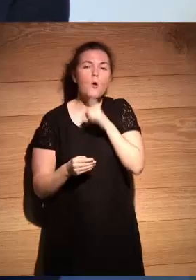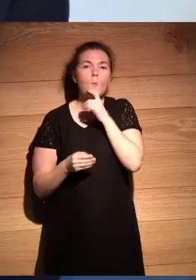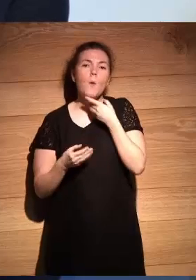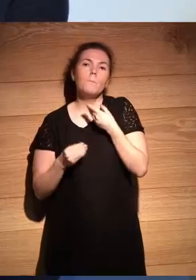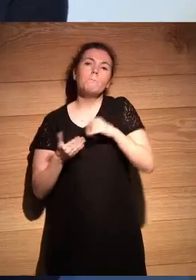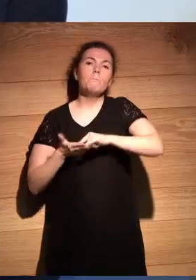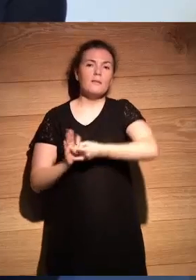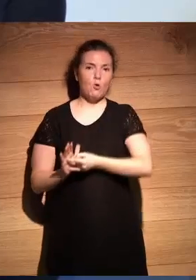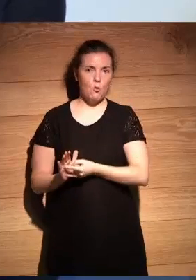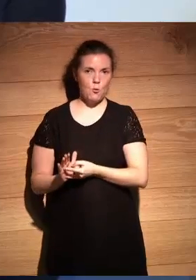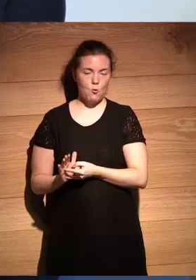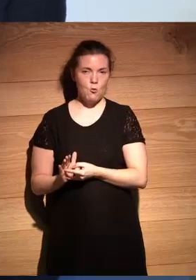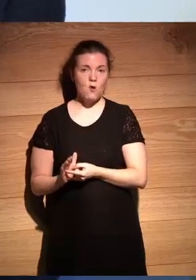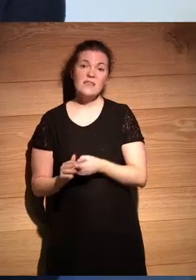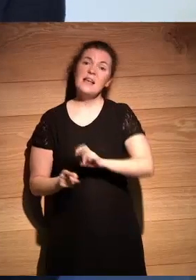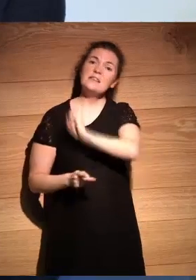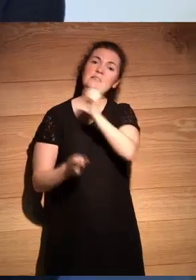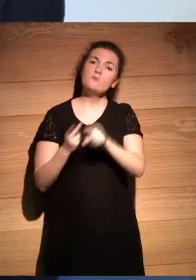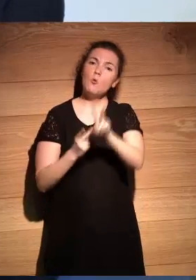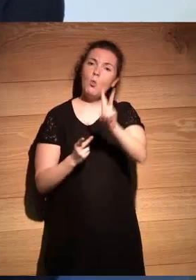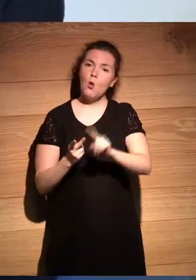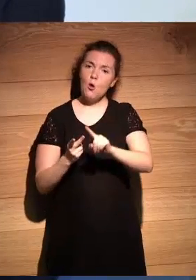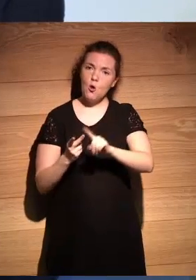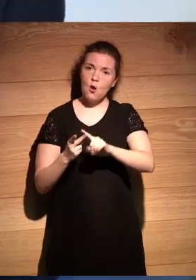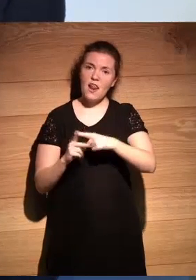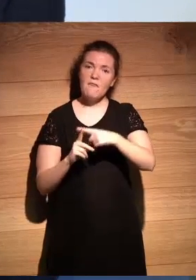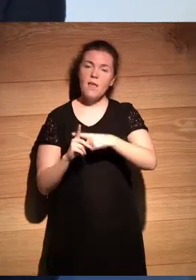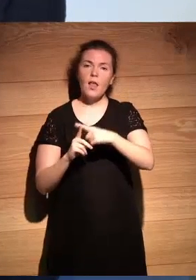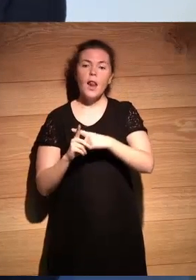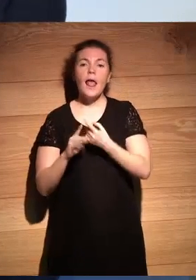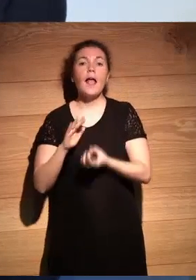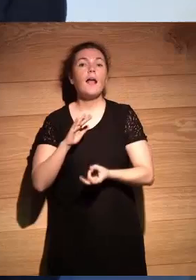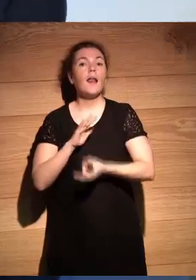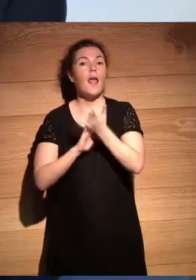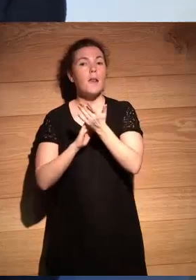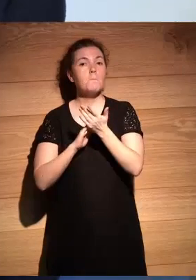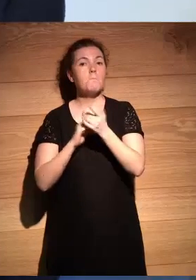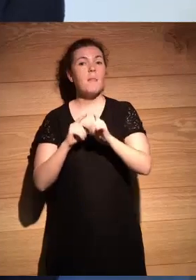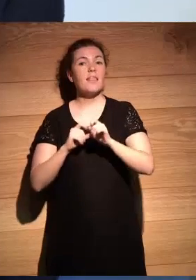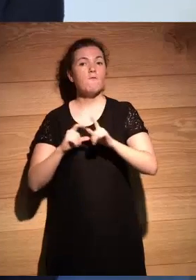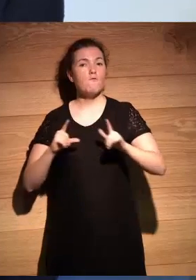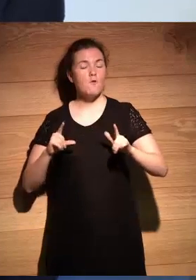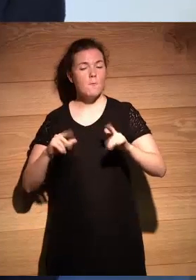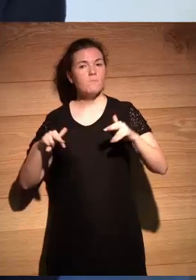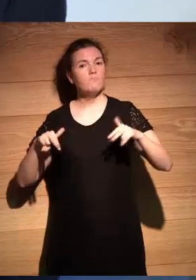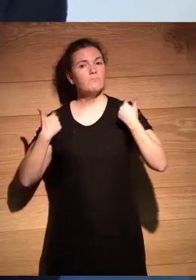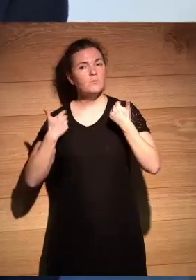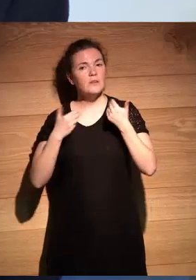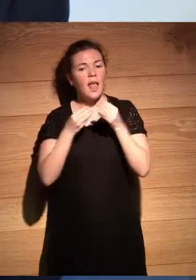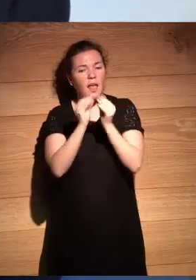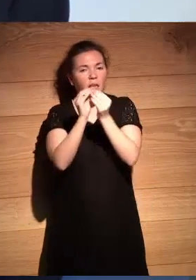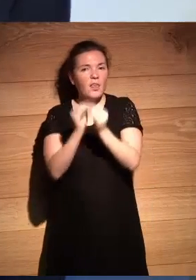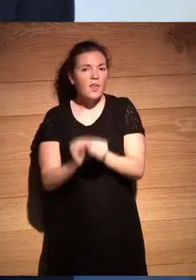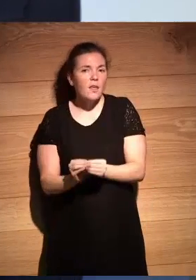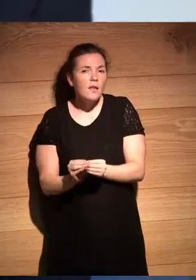metodología de acuerdo bueno hay un segundo nivel que es la creación de esta plataforma que permita editar de una manera